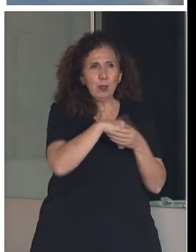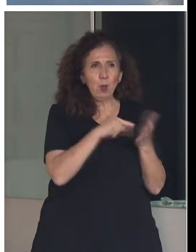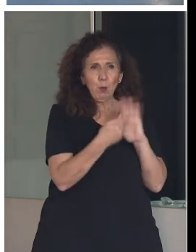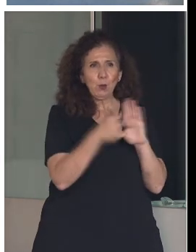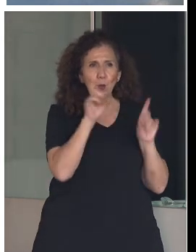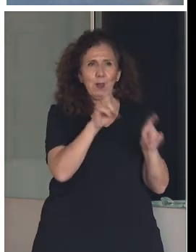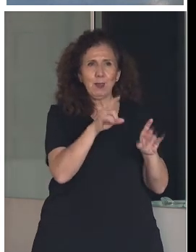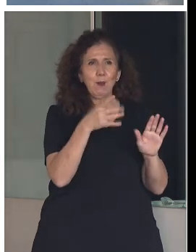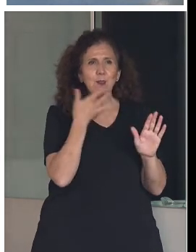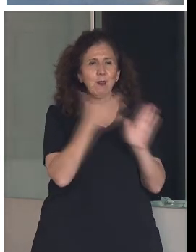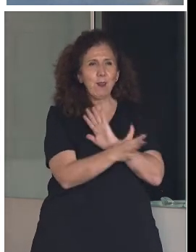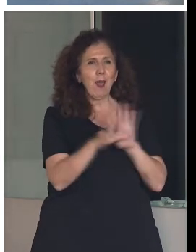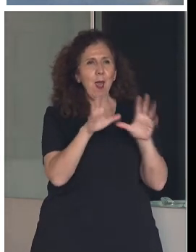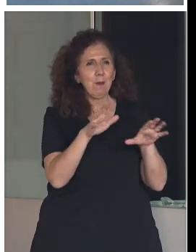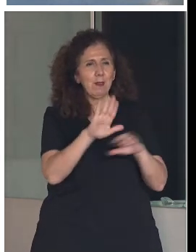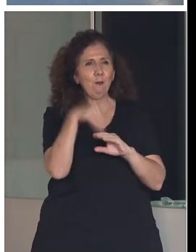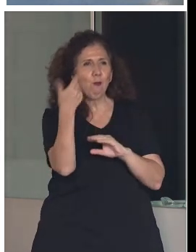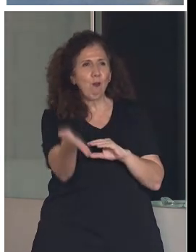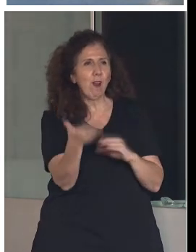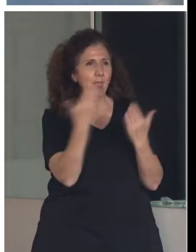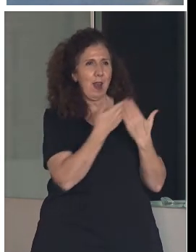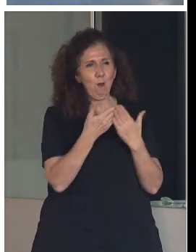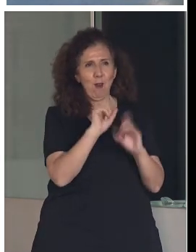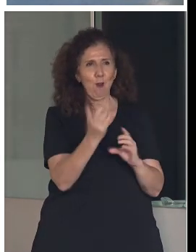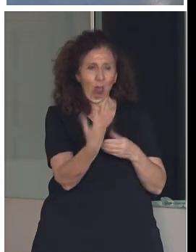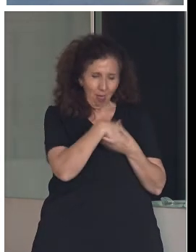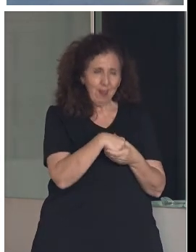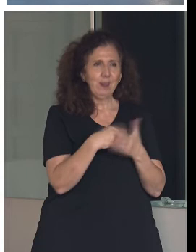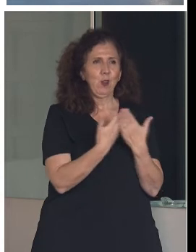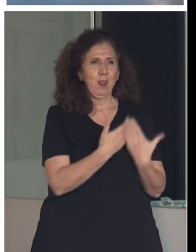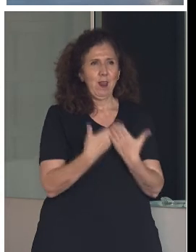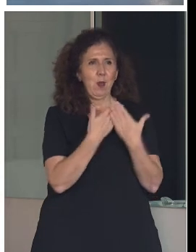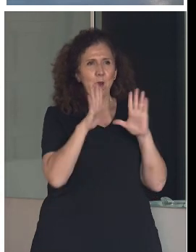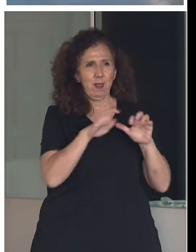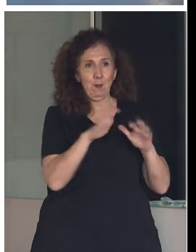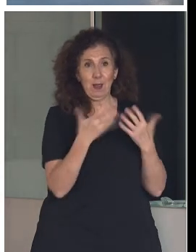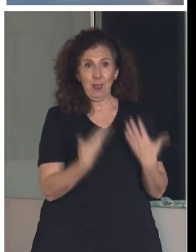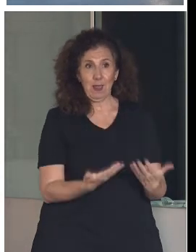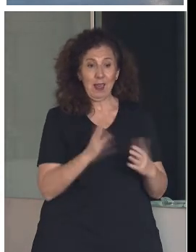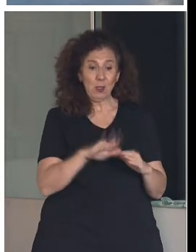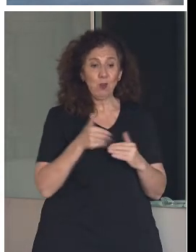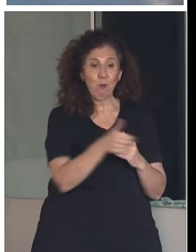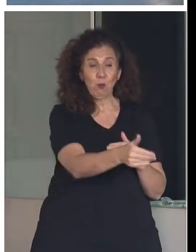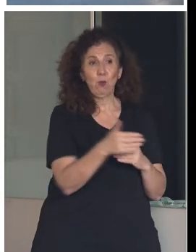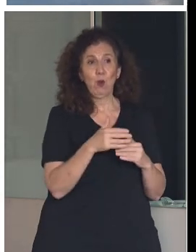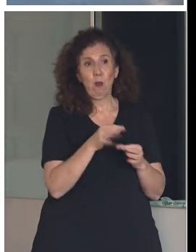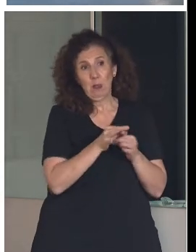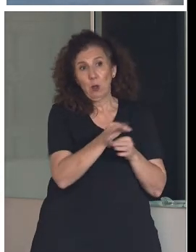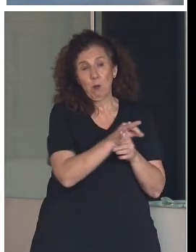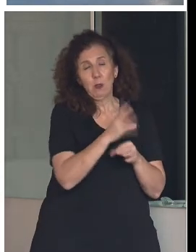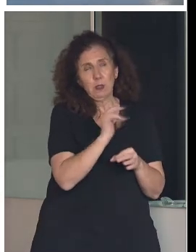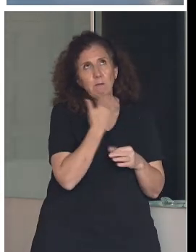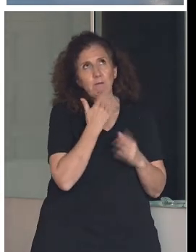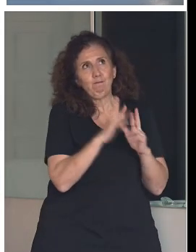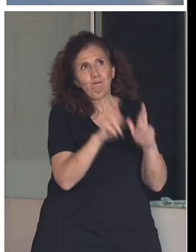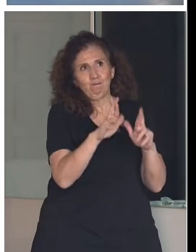algo extraescolar, sino que está dentro del proyecto y va a ser el futuro de estas localidades, si puede ser.